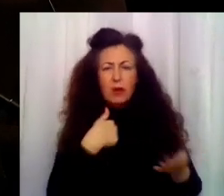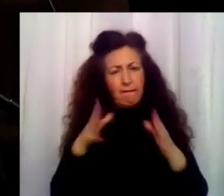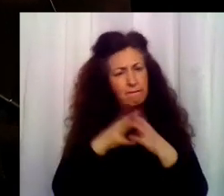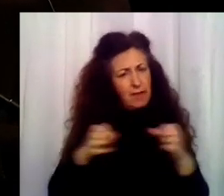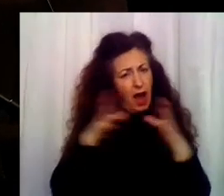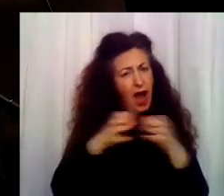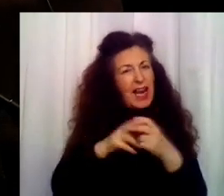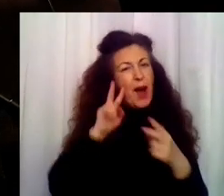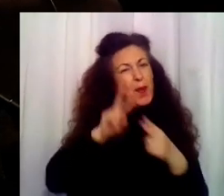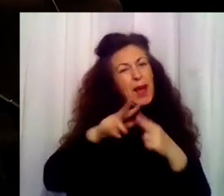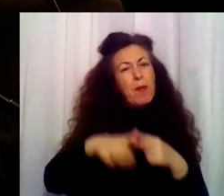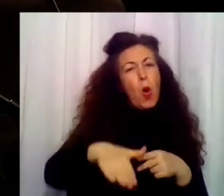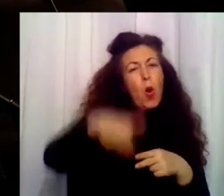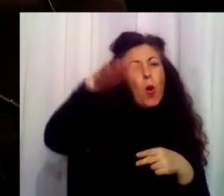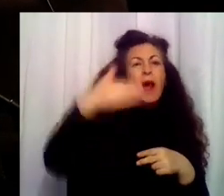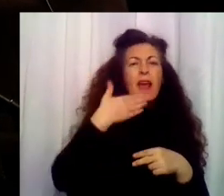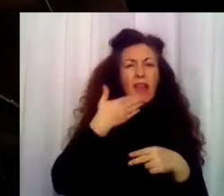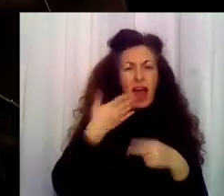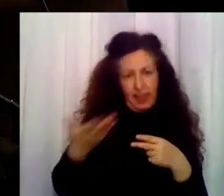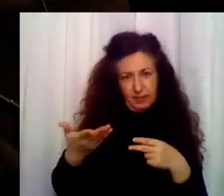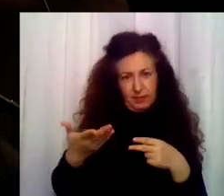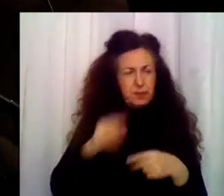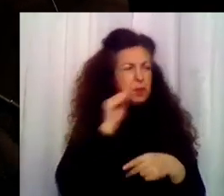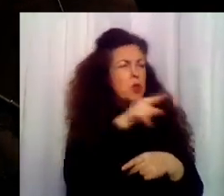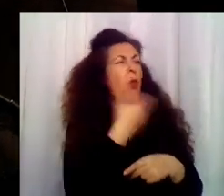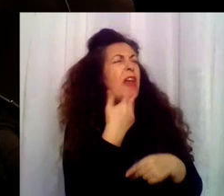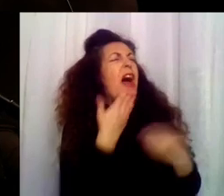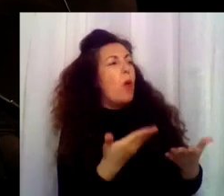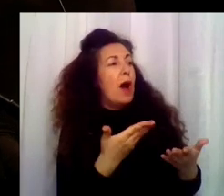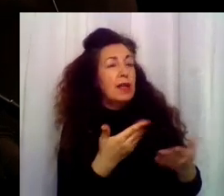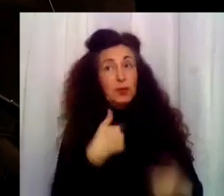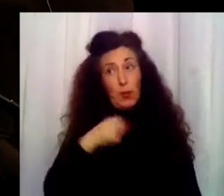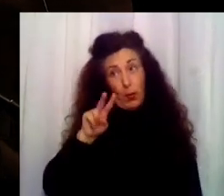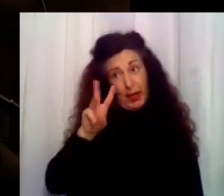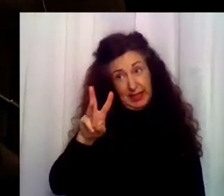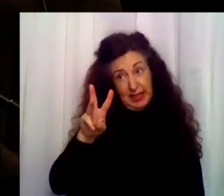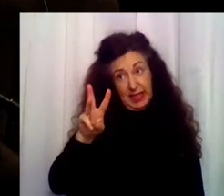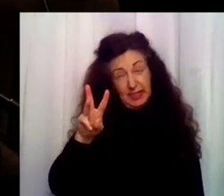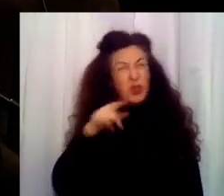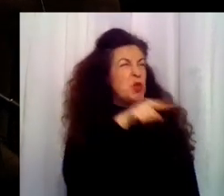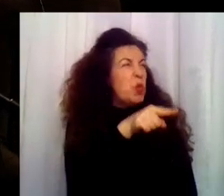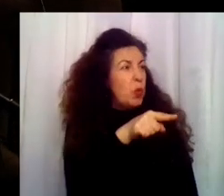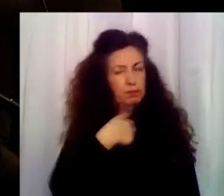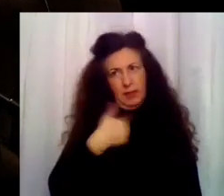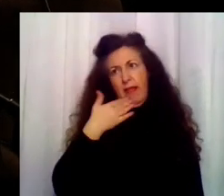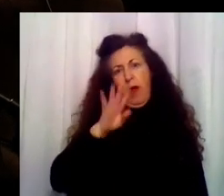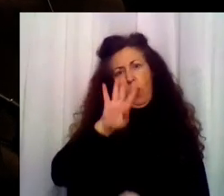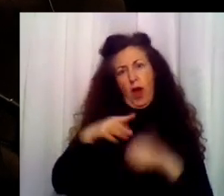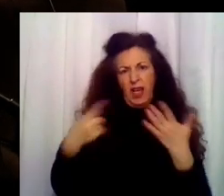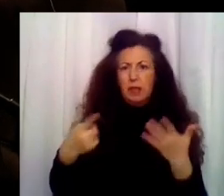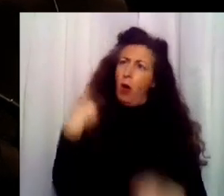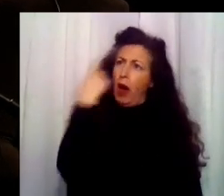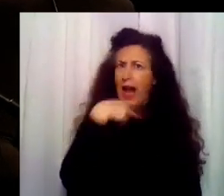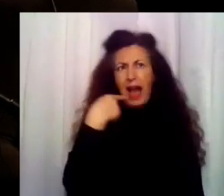tengo de que sea un hombre, hija. ¿Cuántos años tienes, Marga? Pues mira, voy a hacer 23. ¿Y tú? 46. Ah, pues no te echaba más de